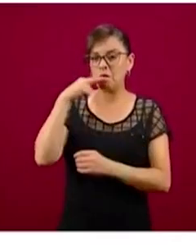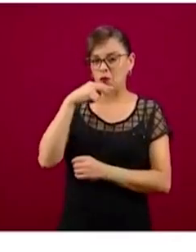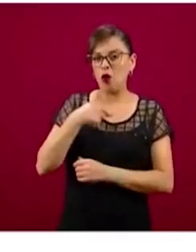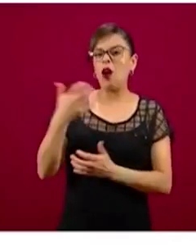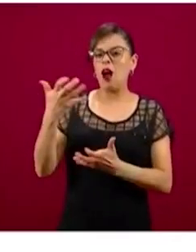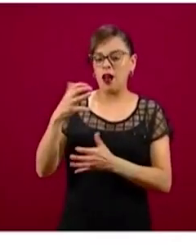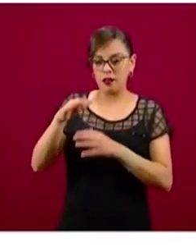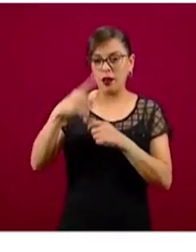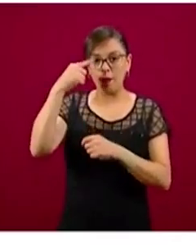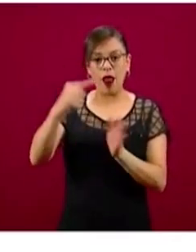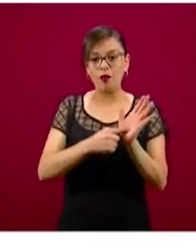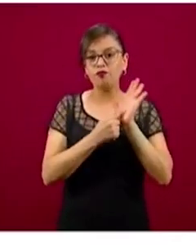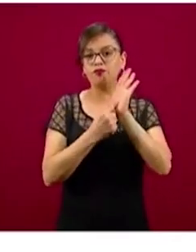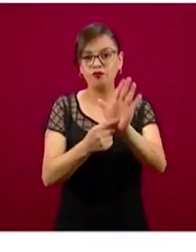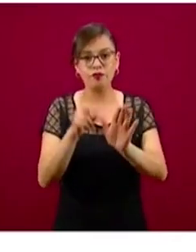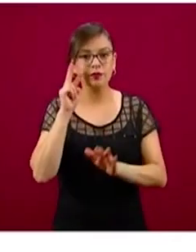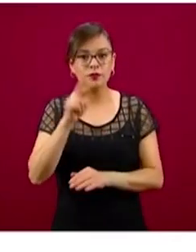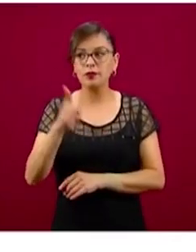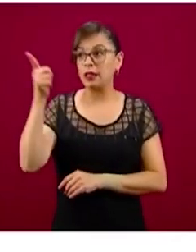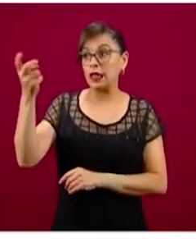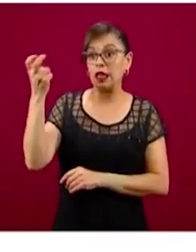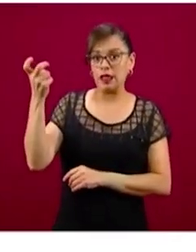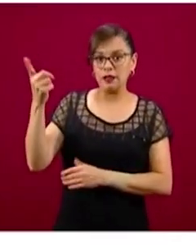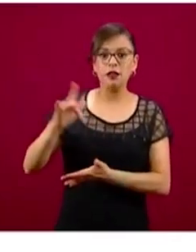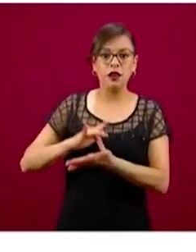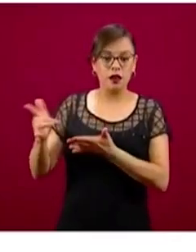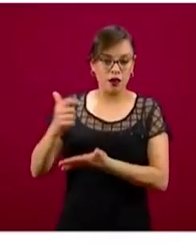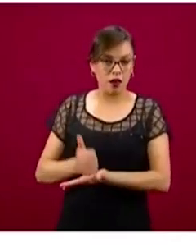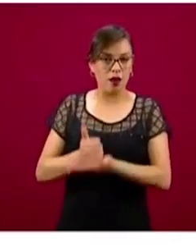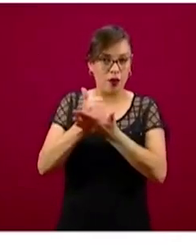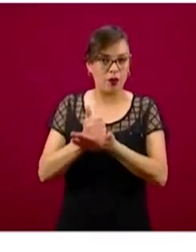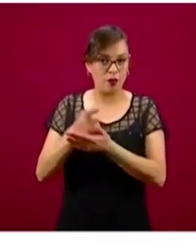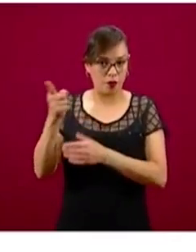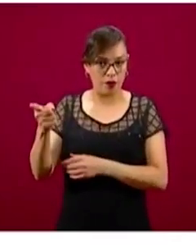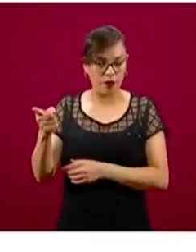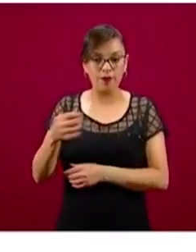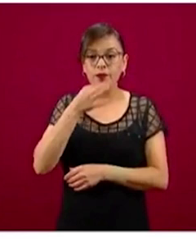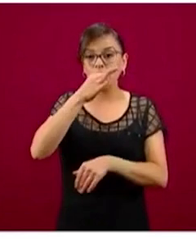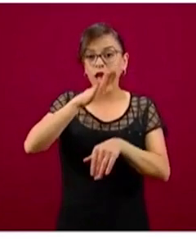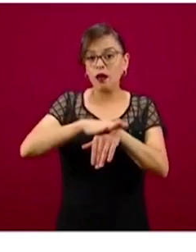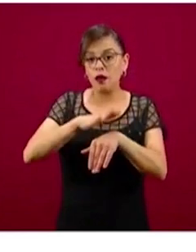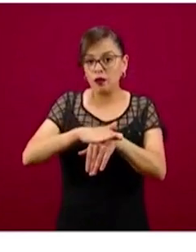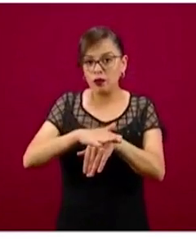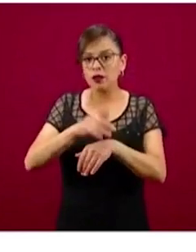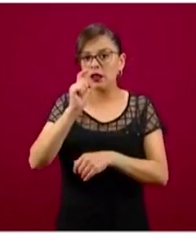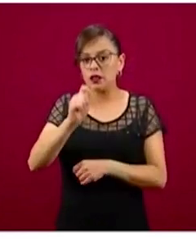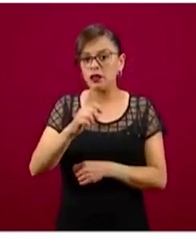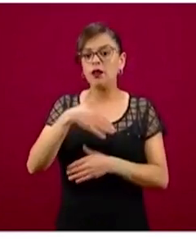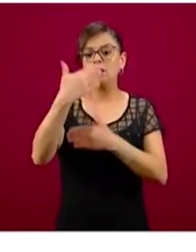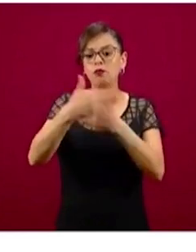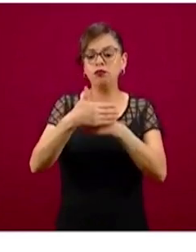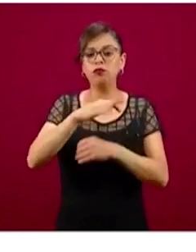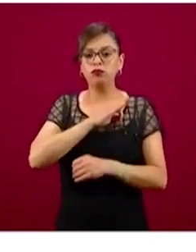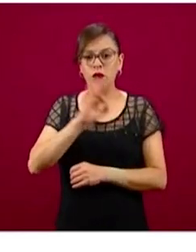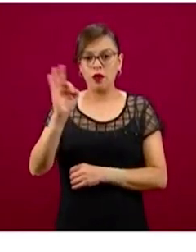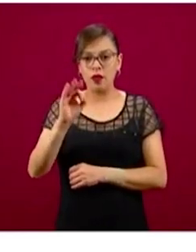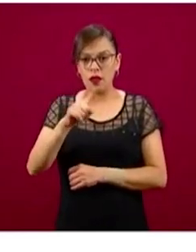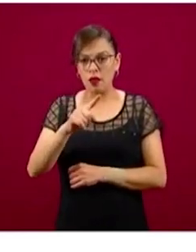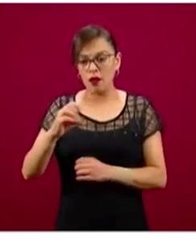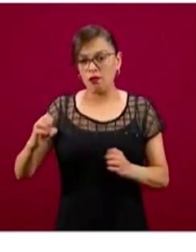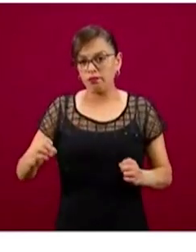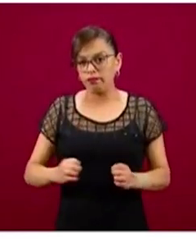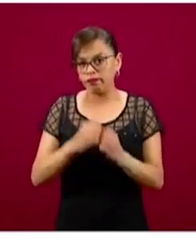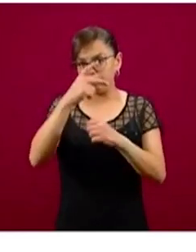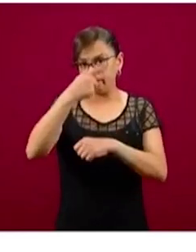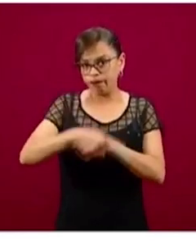Nos han identificado un modelo de predicción del riesgo que ubica tres componentes, de hecho cuatro